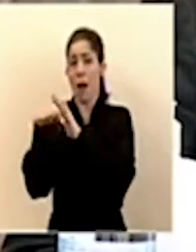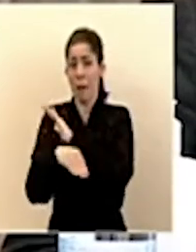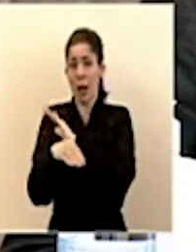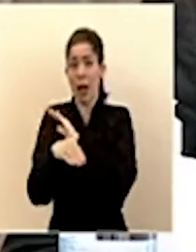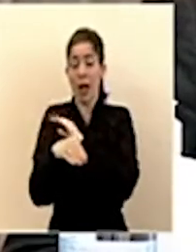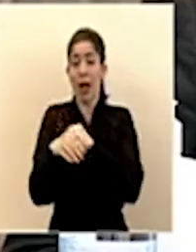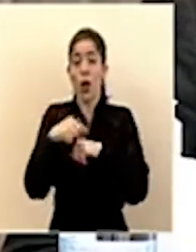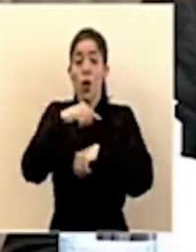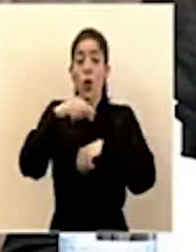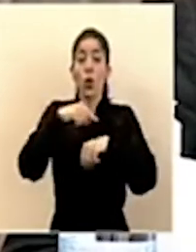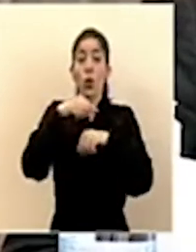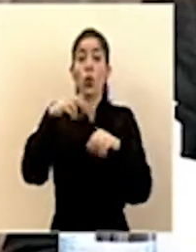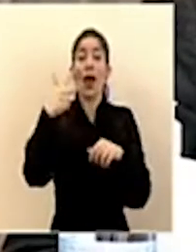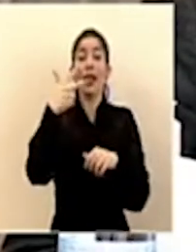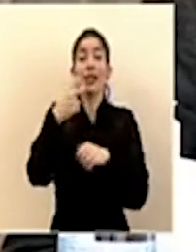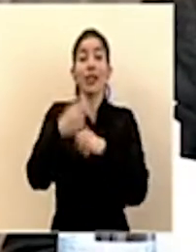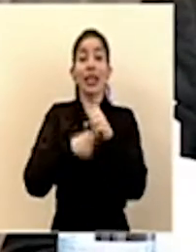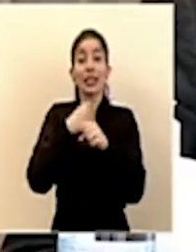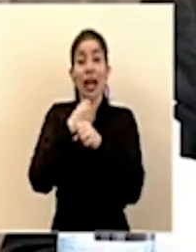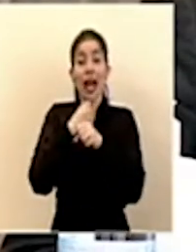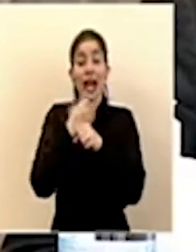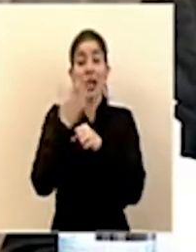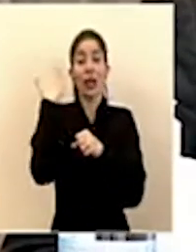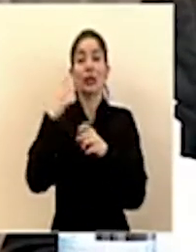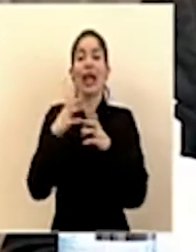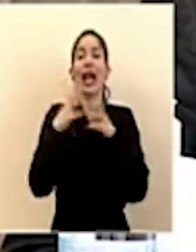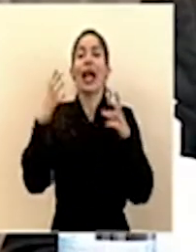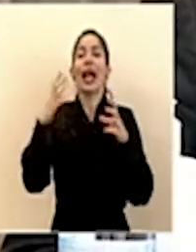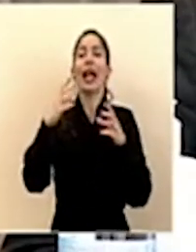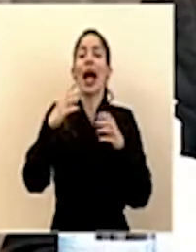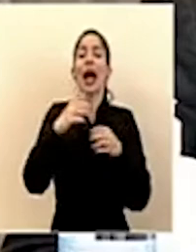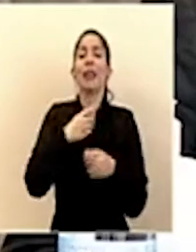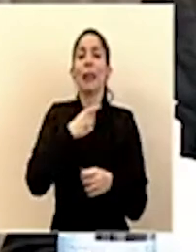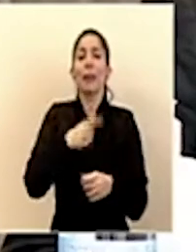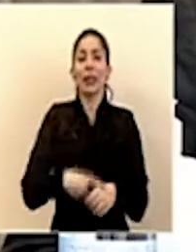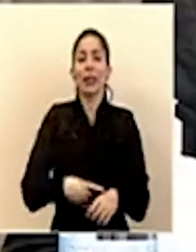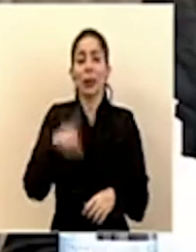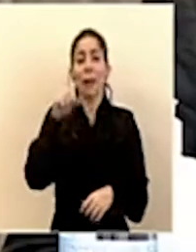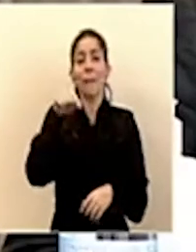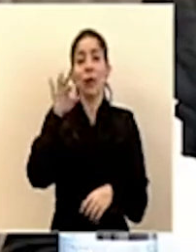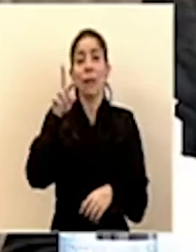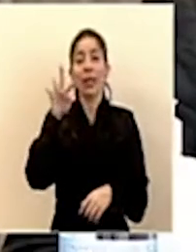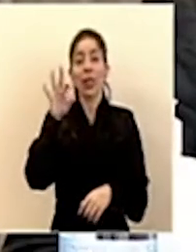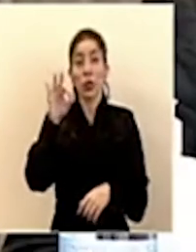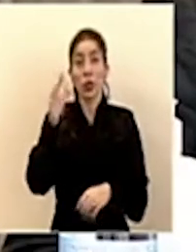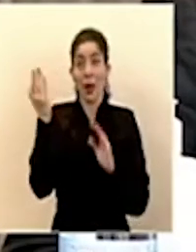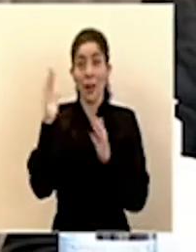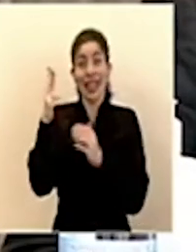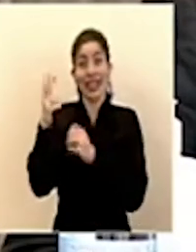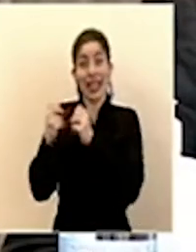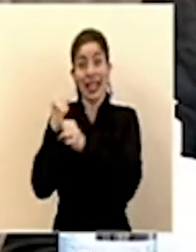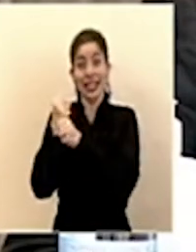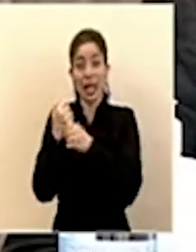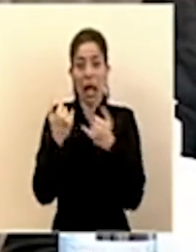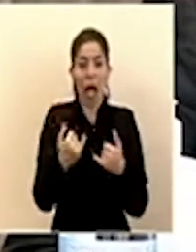caer en tres años durante la gran depresión del 1929. En Estados Unidos,